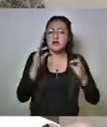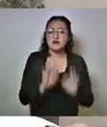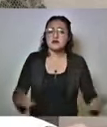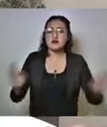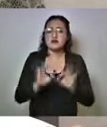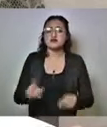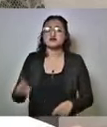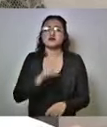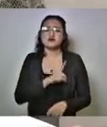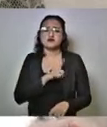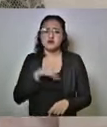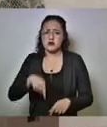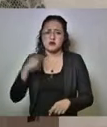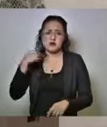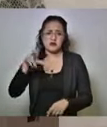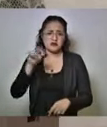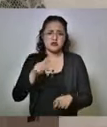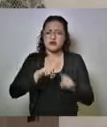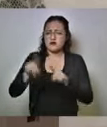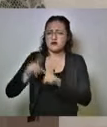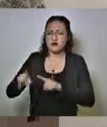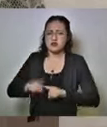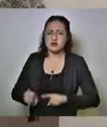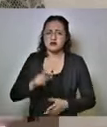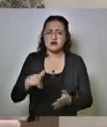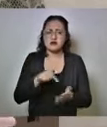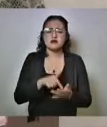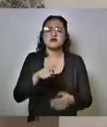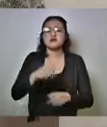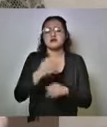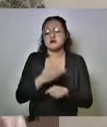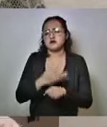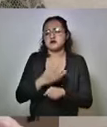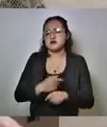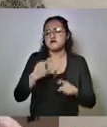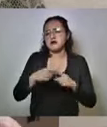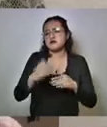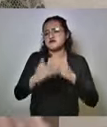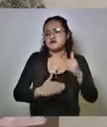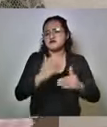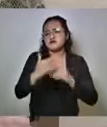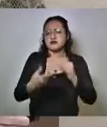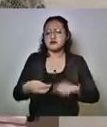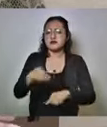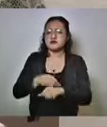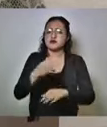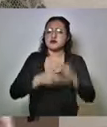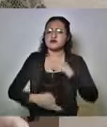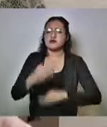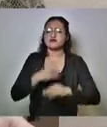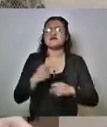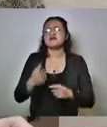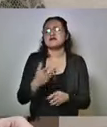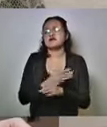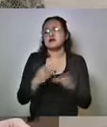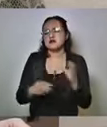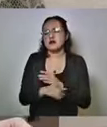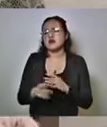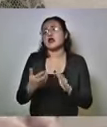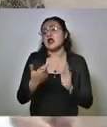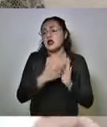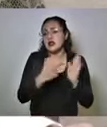no sólo de la capital, y está avanzándose ya la implementación de todas las medidas de